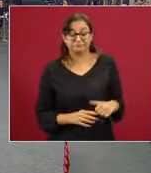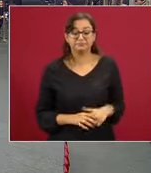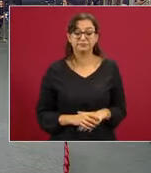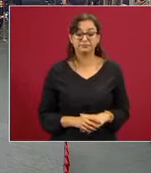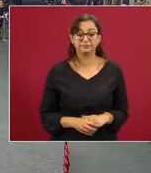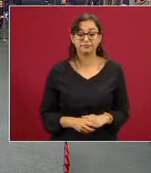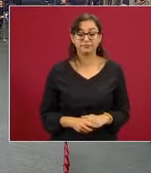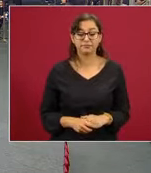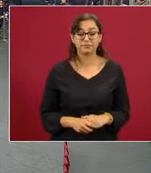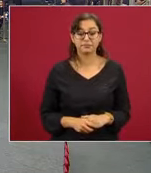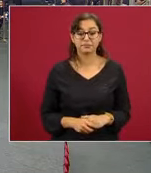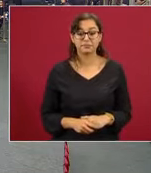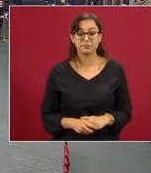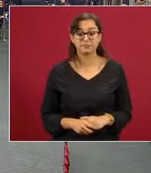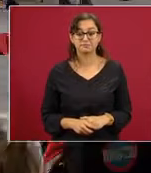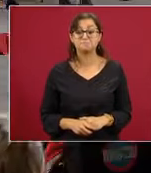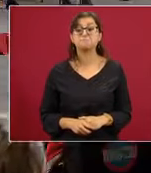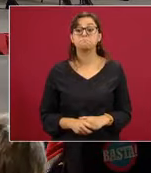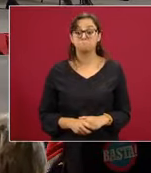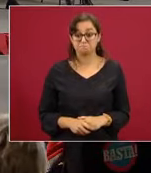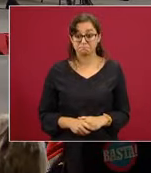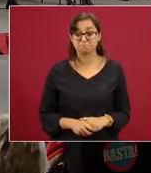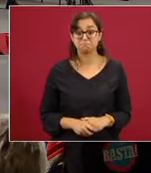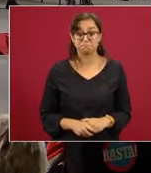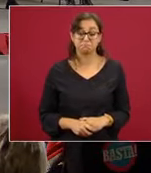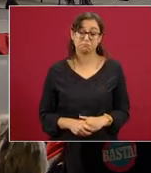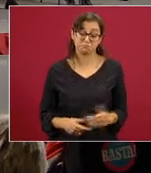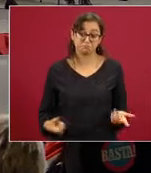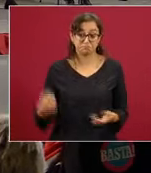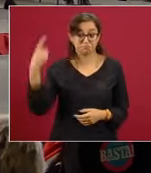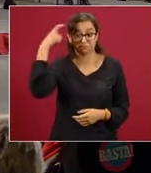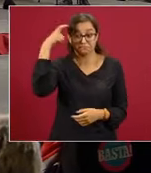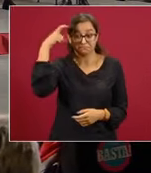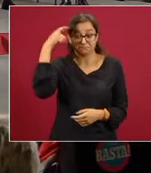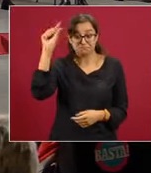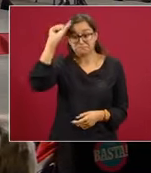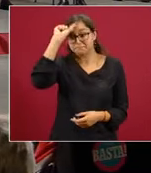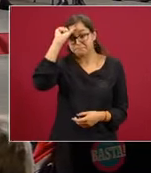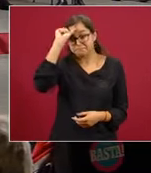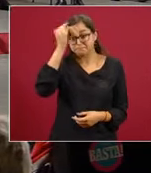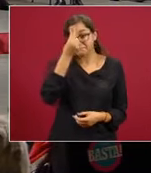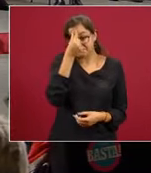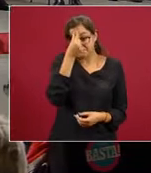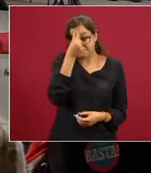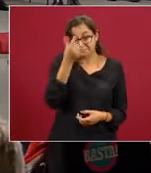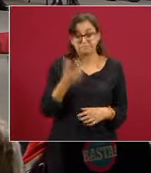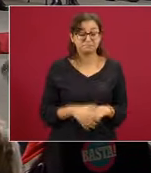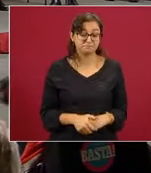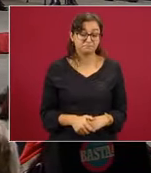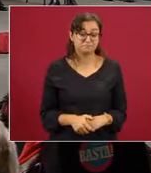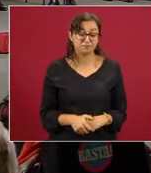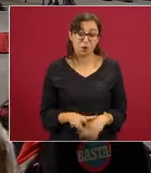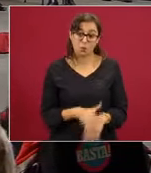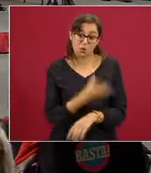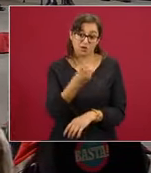Pero esa es parte de la mentalidad, conservador. Claro que somos diferentes,